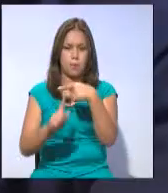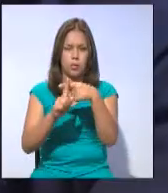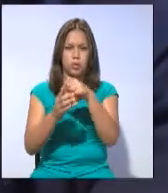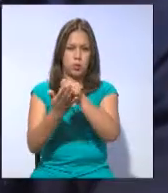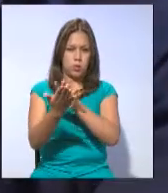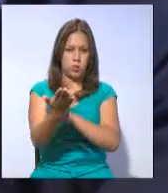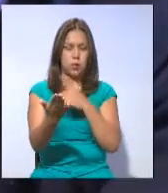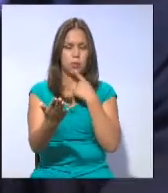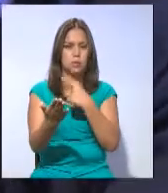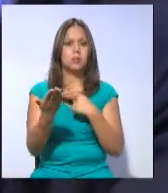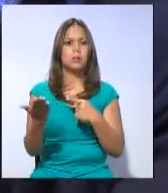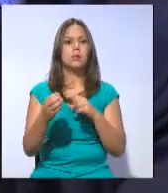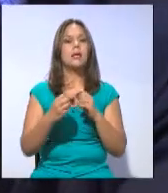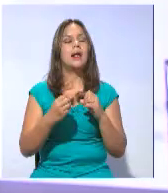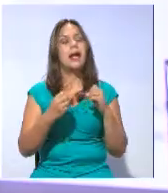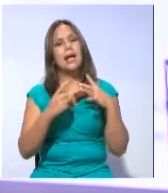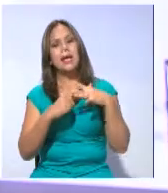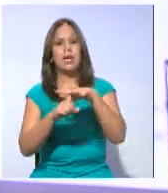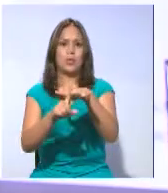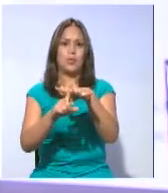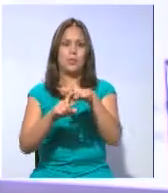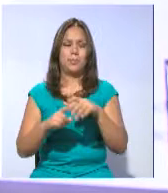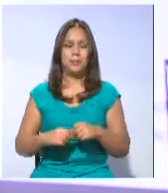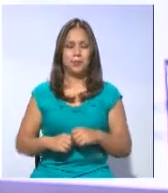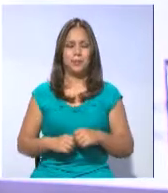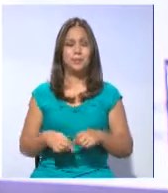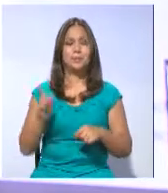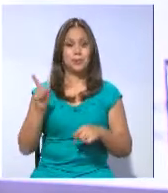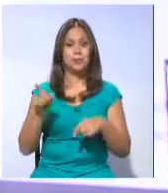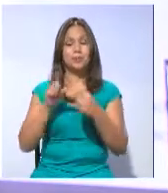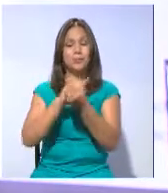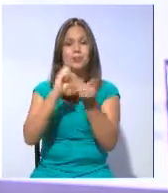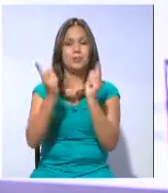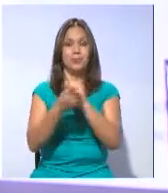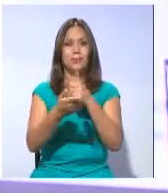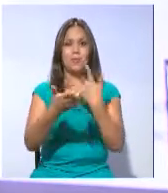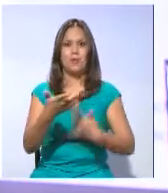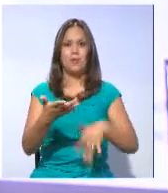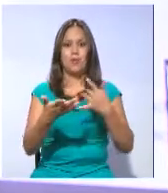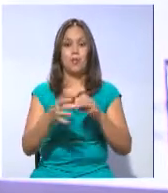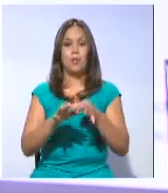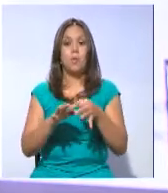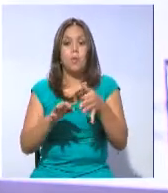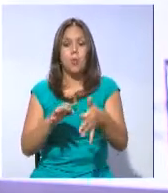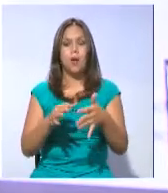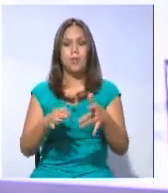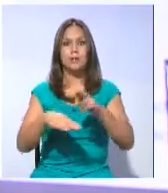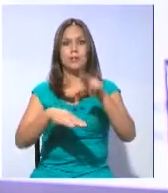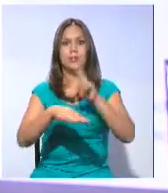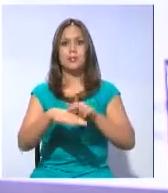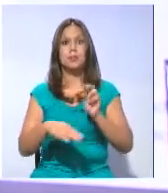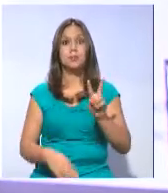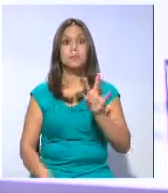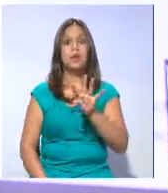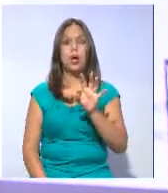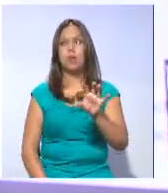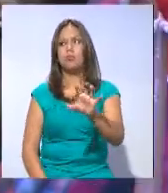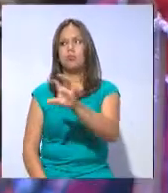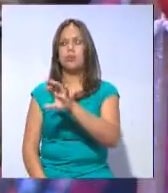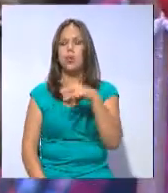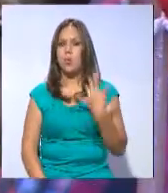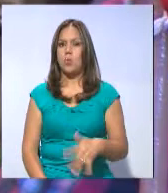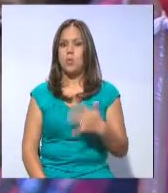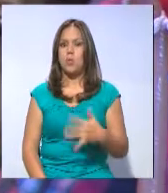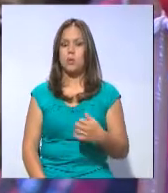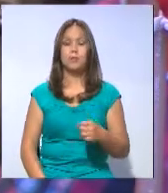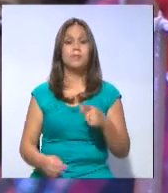al que lo denominó inclusivo. Por dar estos espacios a los pueblos y nacionalidades de 24 provincias, que estamos unidos más que nunca.